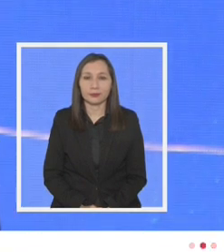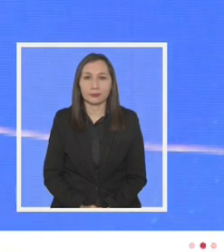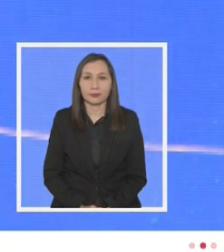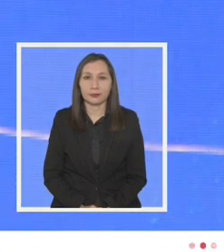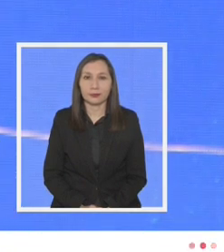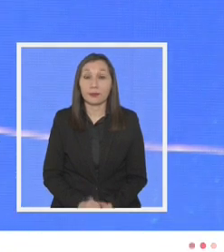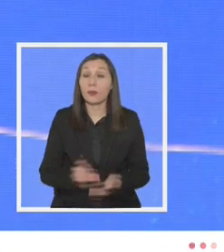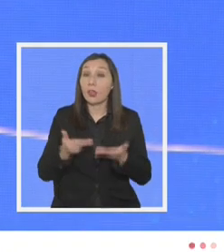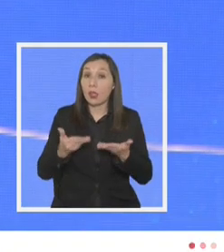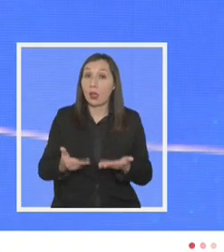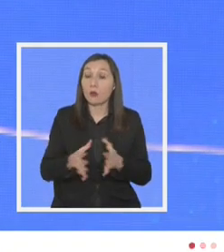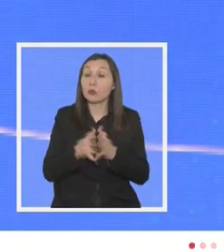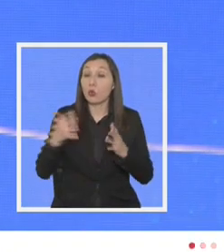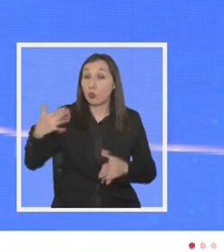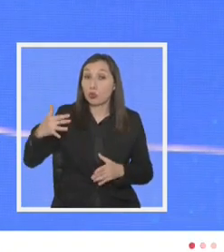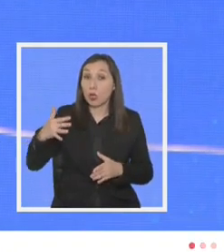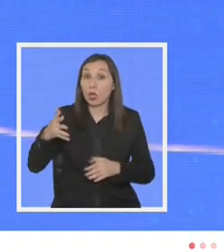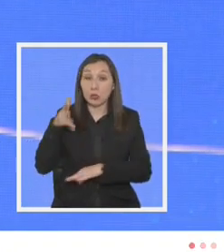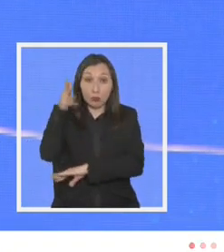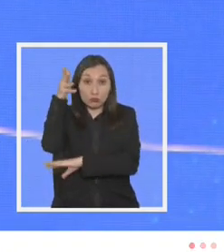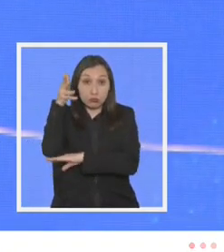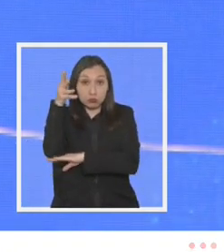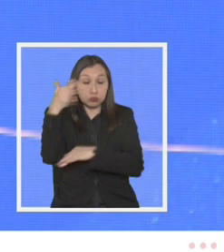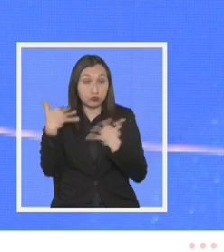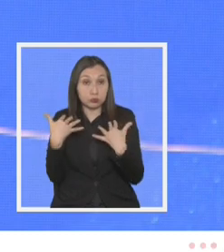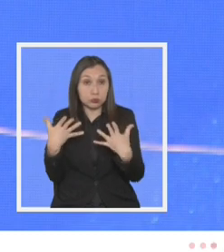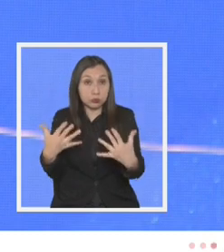ahora muy importante para el foro en el que estamos